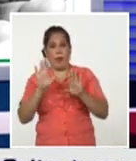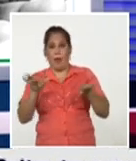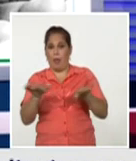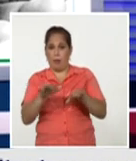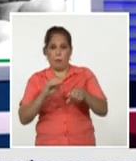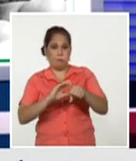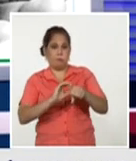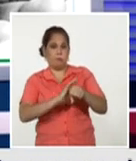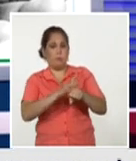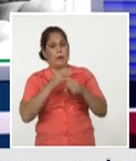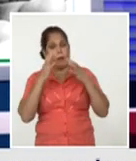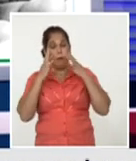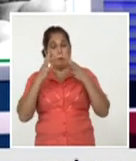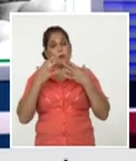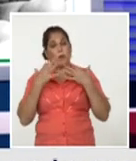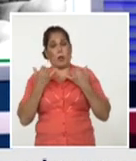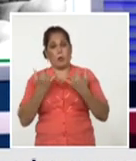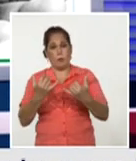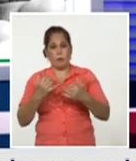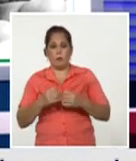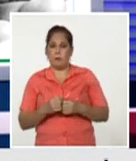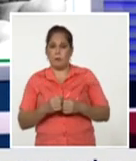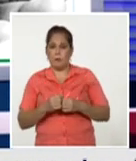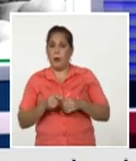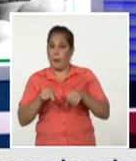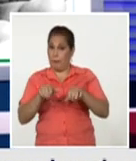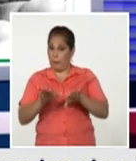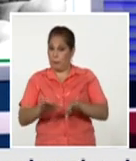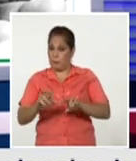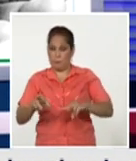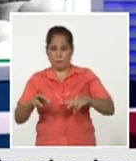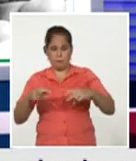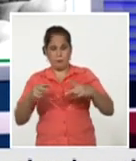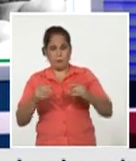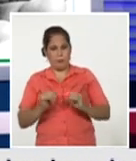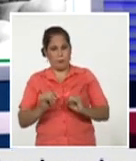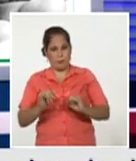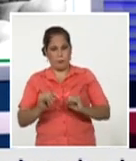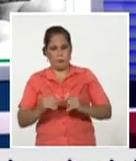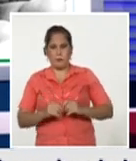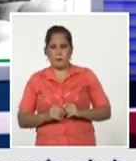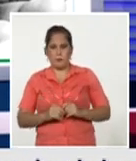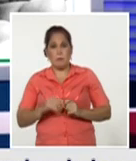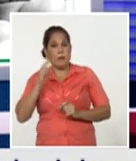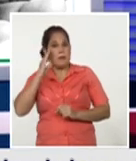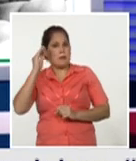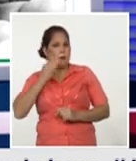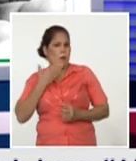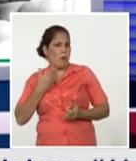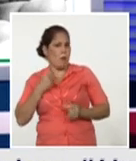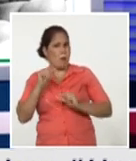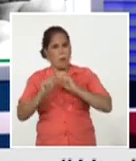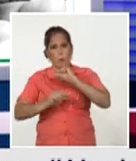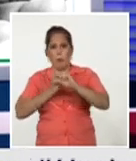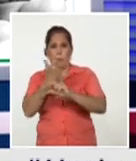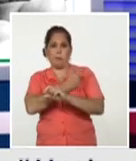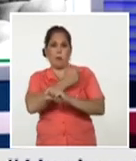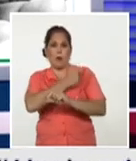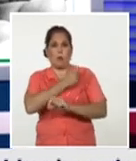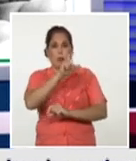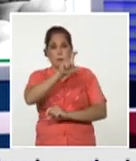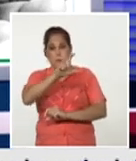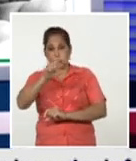es una buena noticia nosotros nos vamos a una pausa y enseguida estamos de vuelta para conocer cómo avanza nuestro candidato vacunal